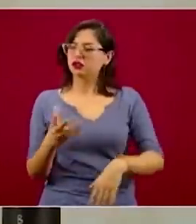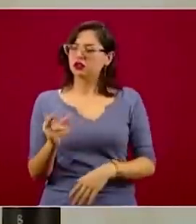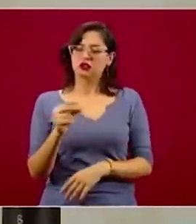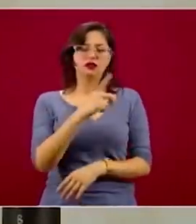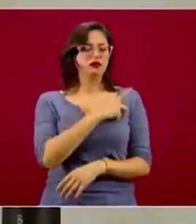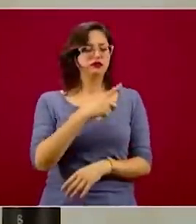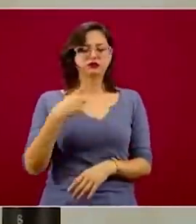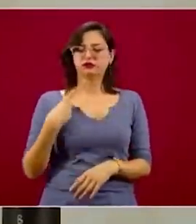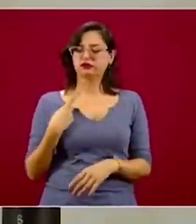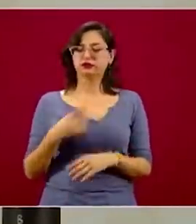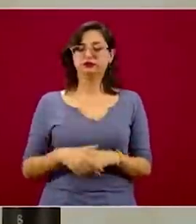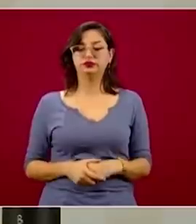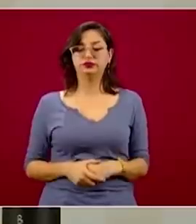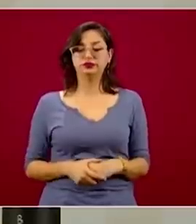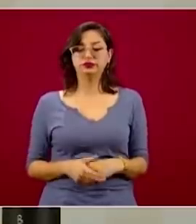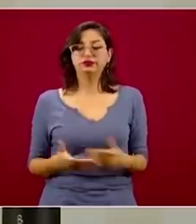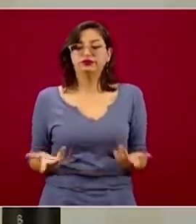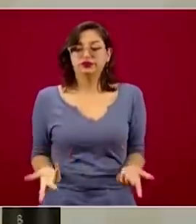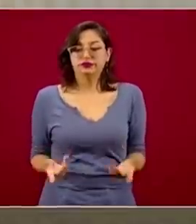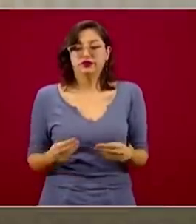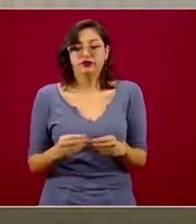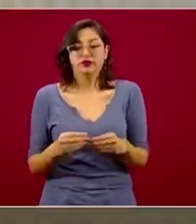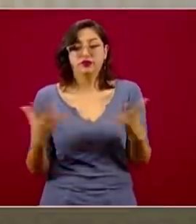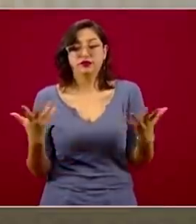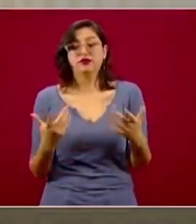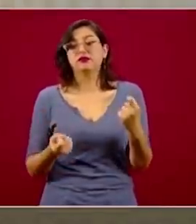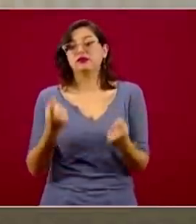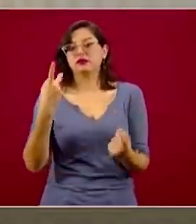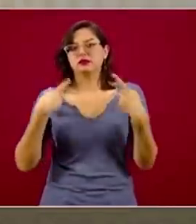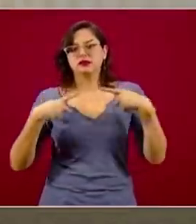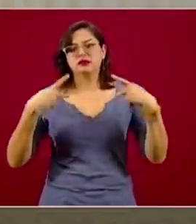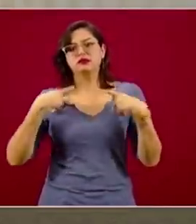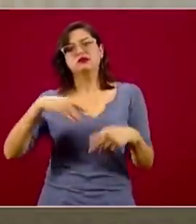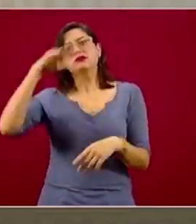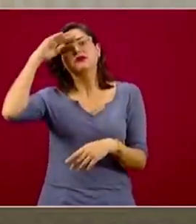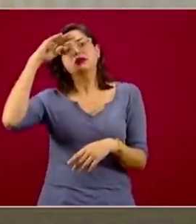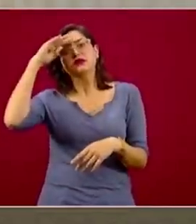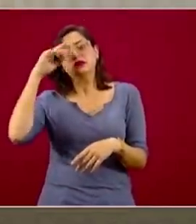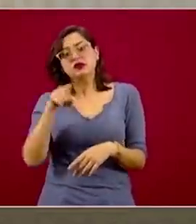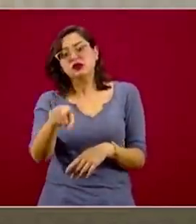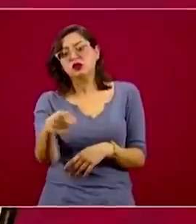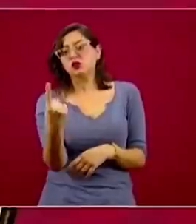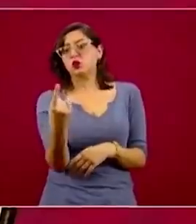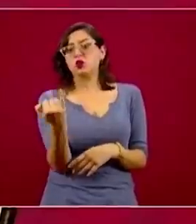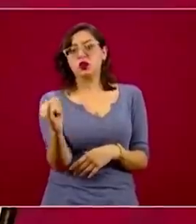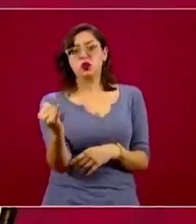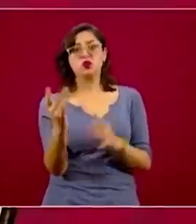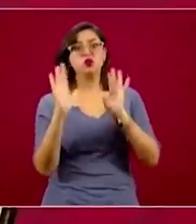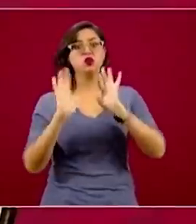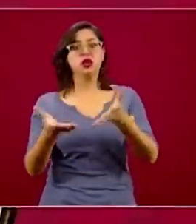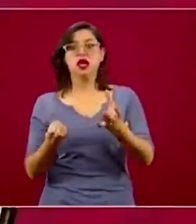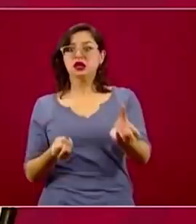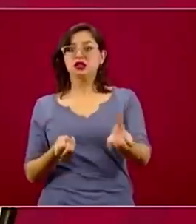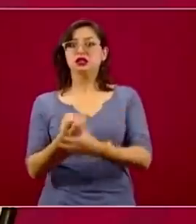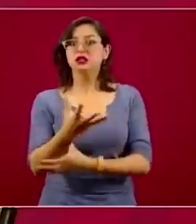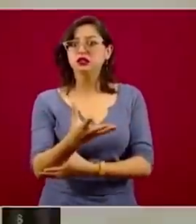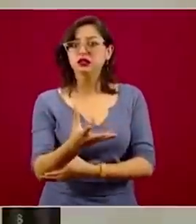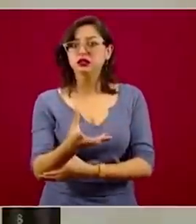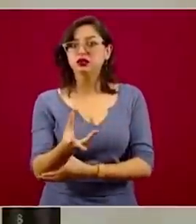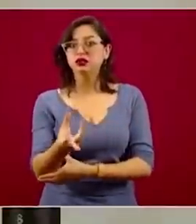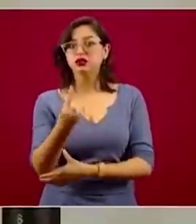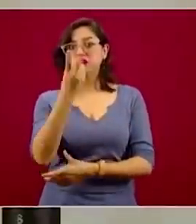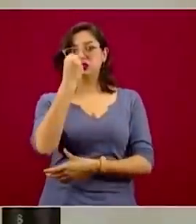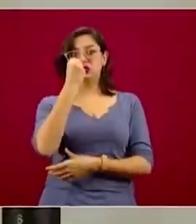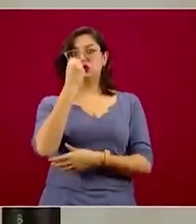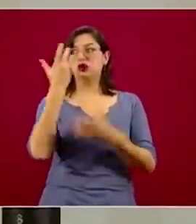Esto naturalmente causa desconcierto a quien tenía la expectativa de que el primero de junio eso iba a ocurrir, por el contrario,